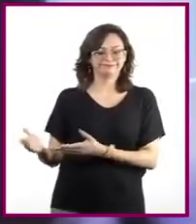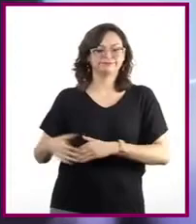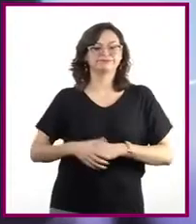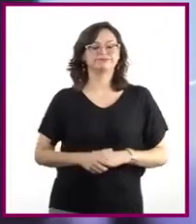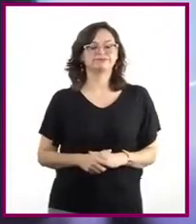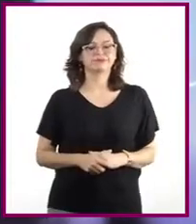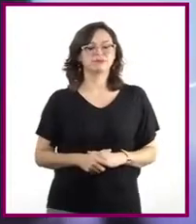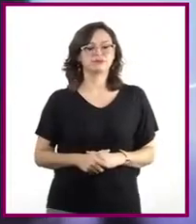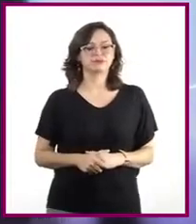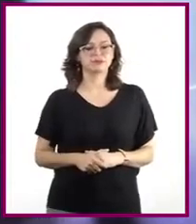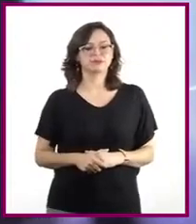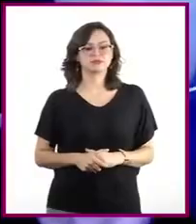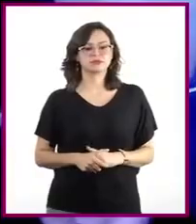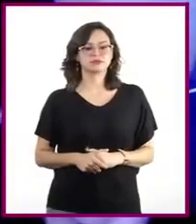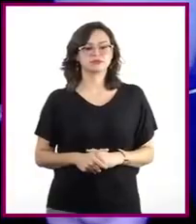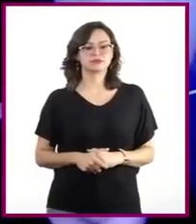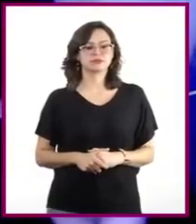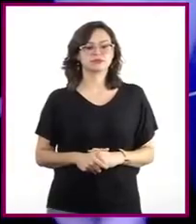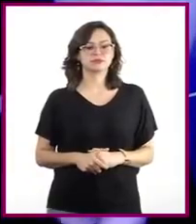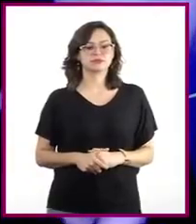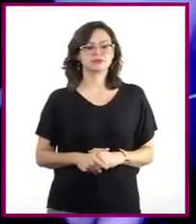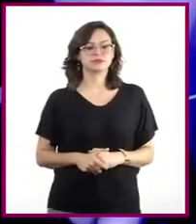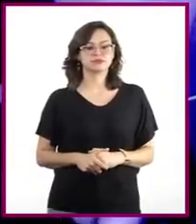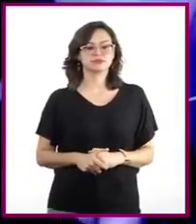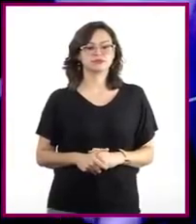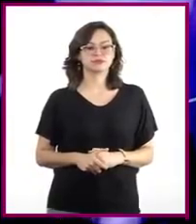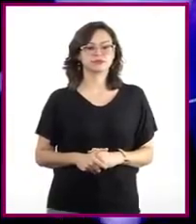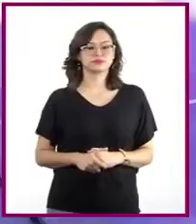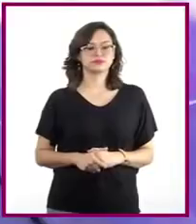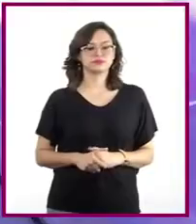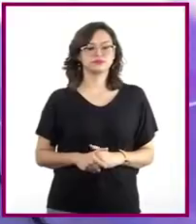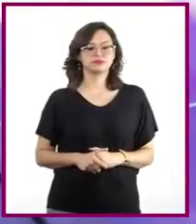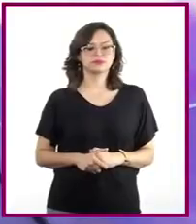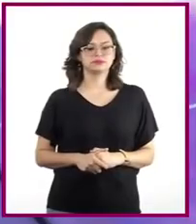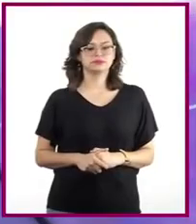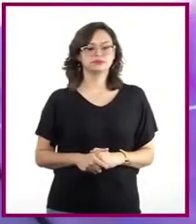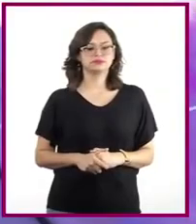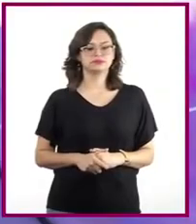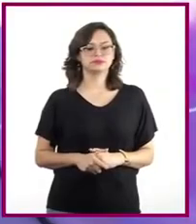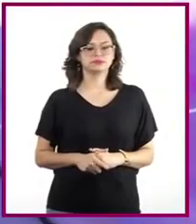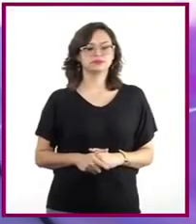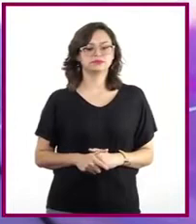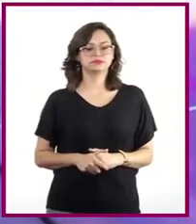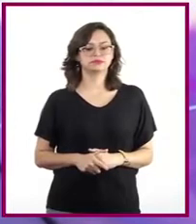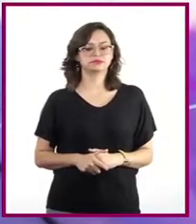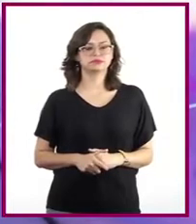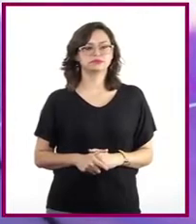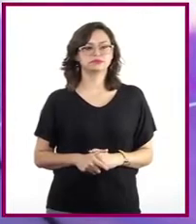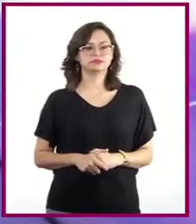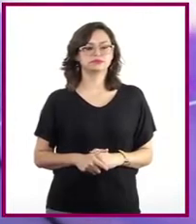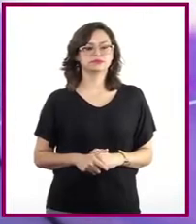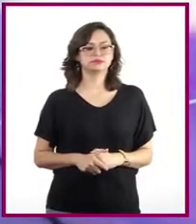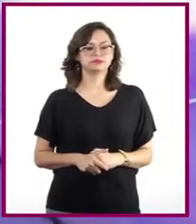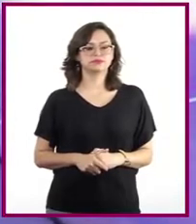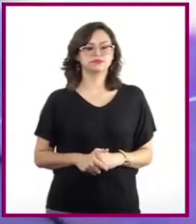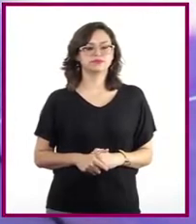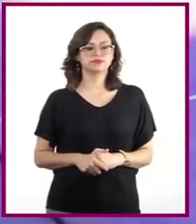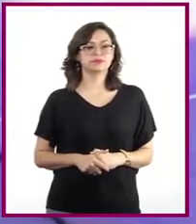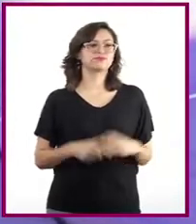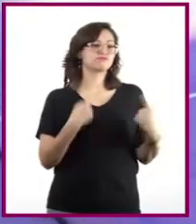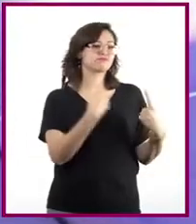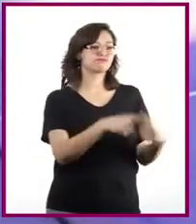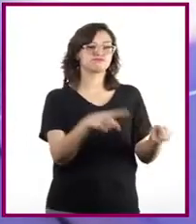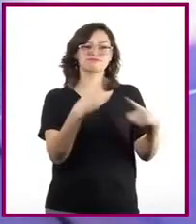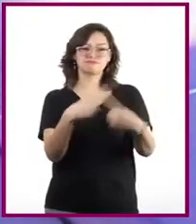José Pablo Moncayo, Silvestre Revueltas y más recientemente Arturo Márquez, entre